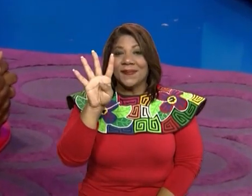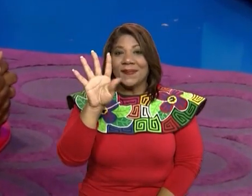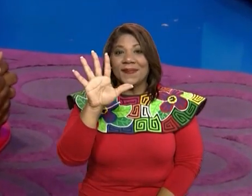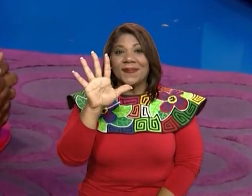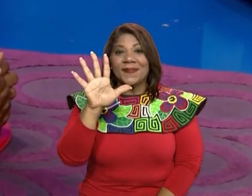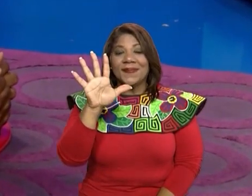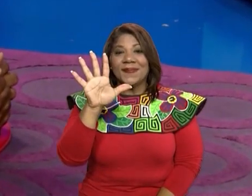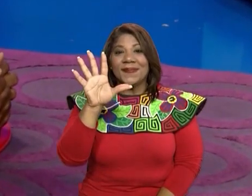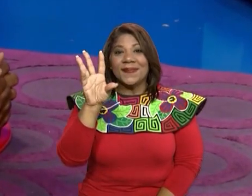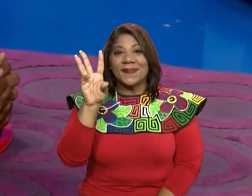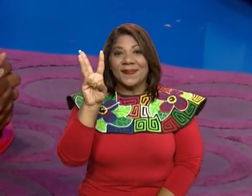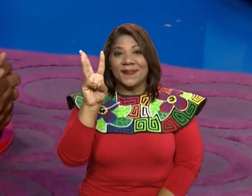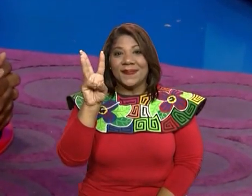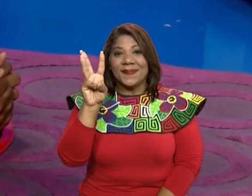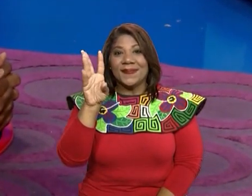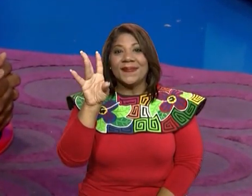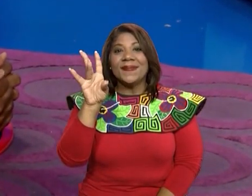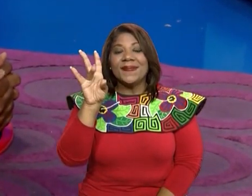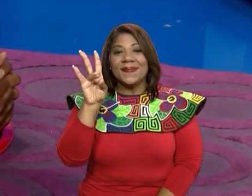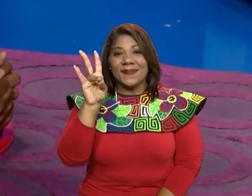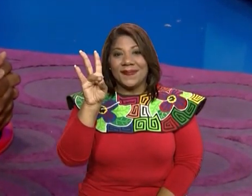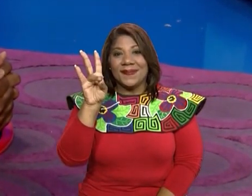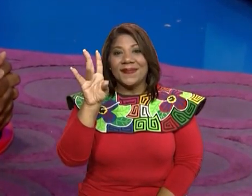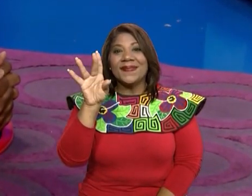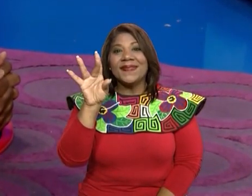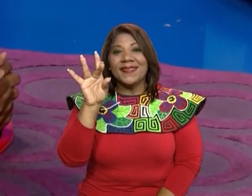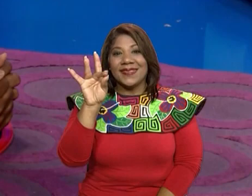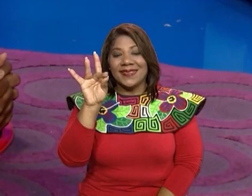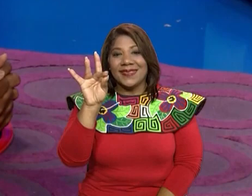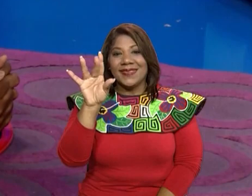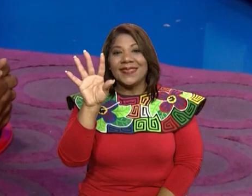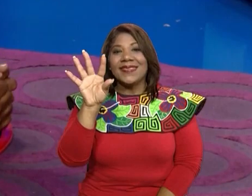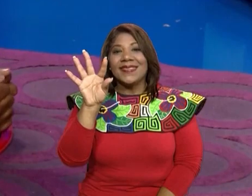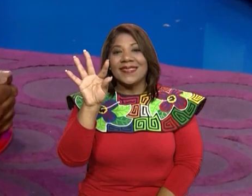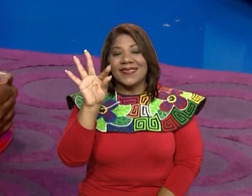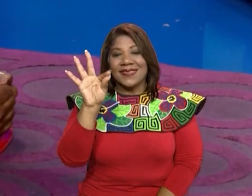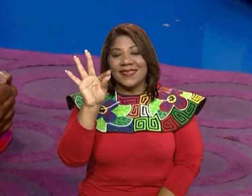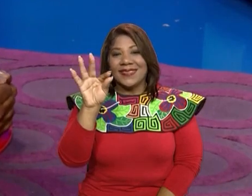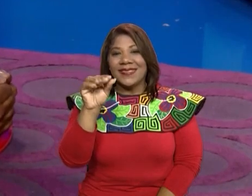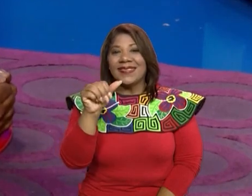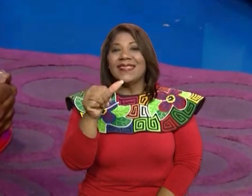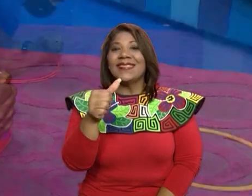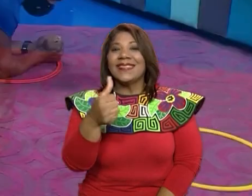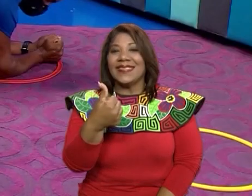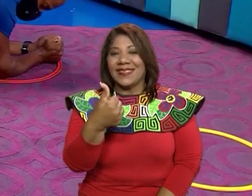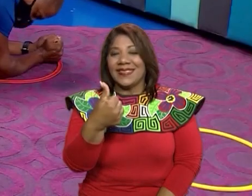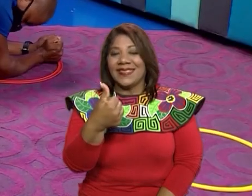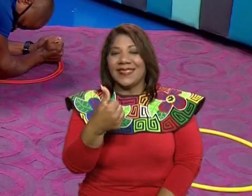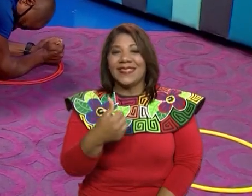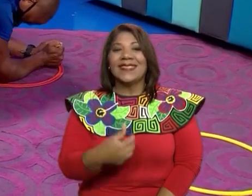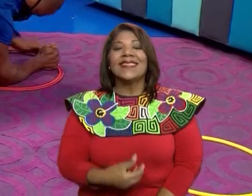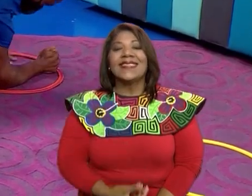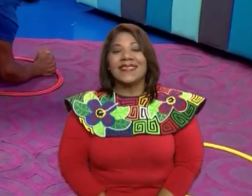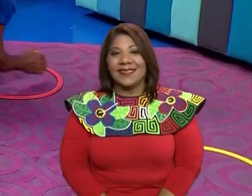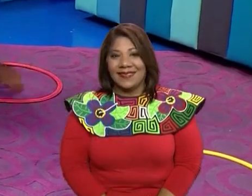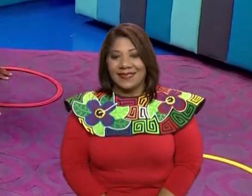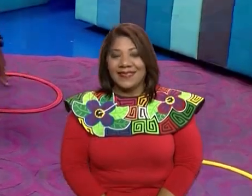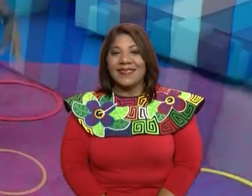cuatro, cinco, seis, siete, ocho, nueve y diez.